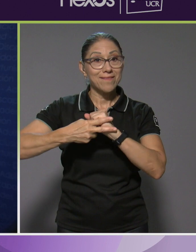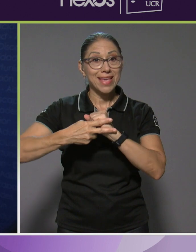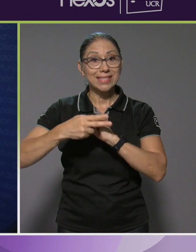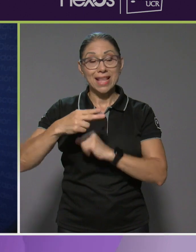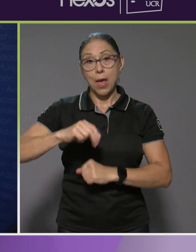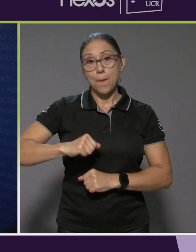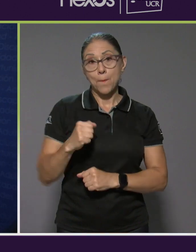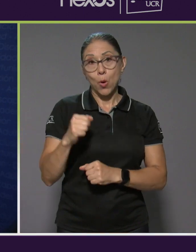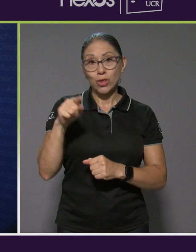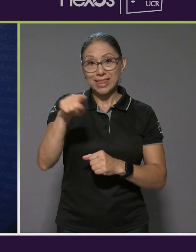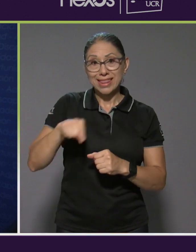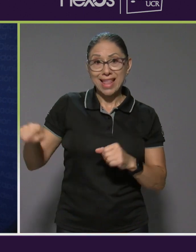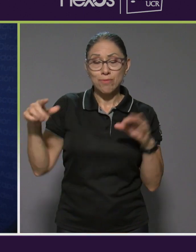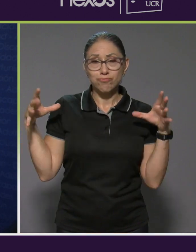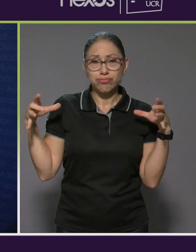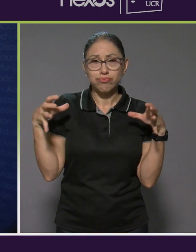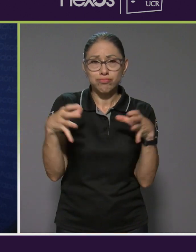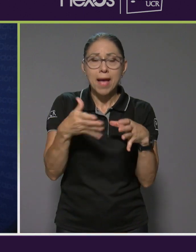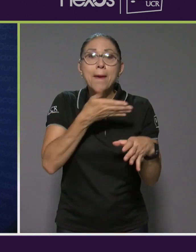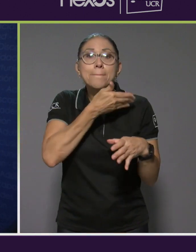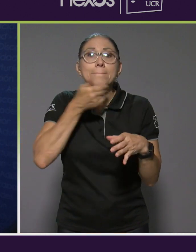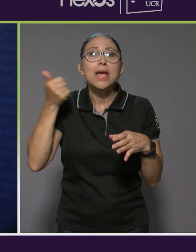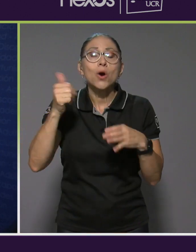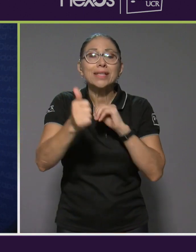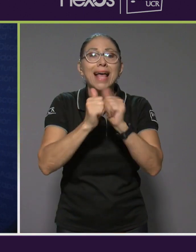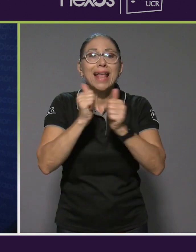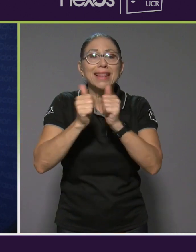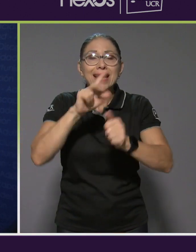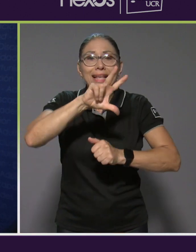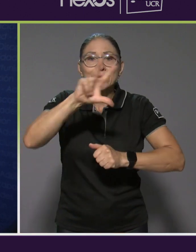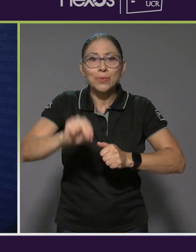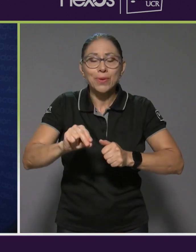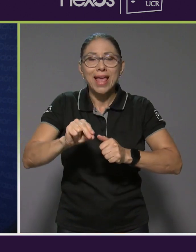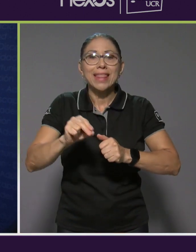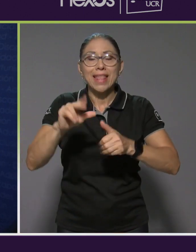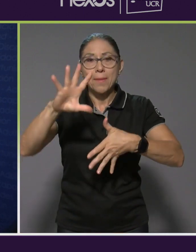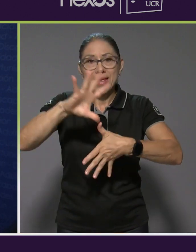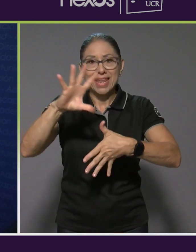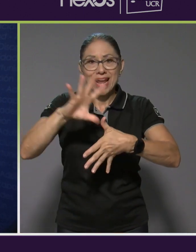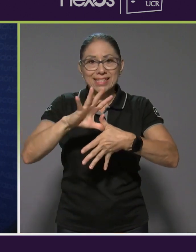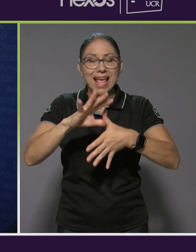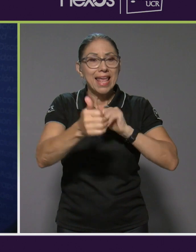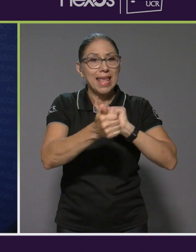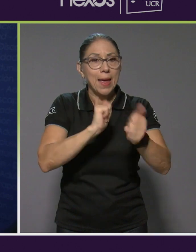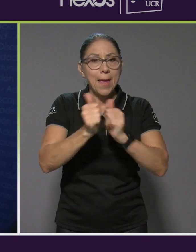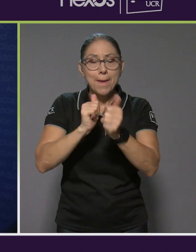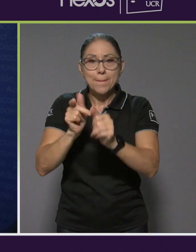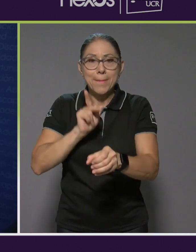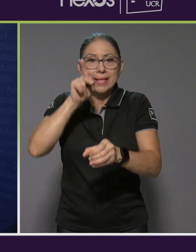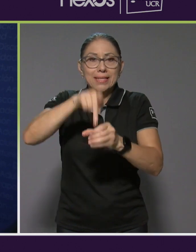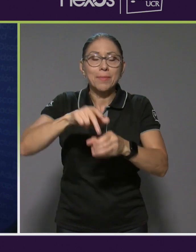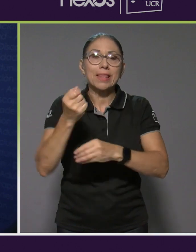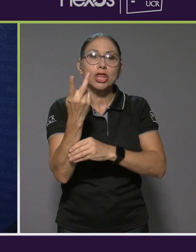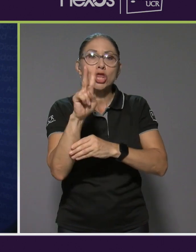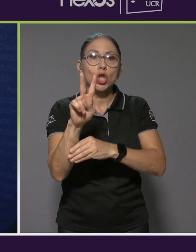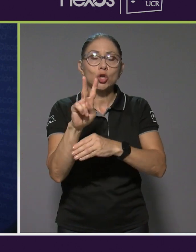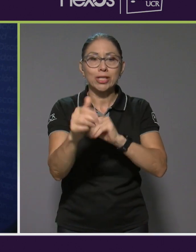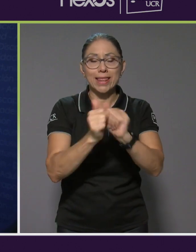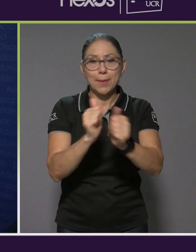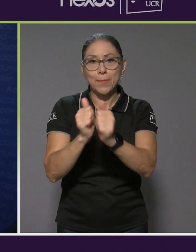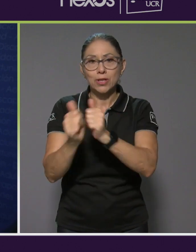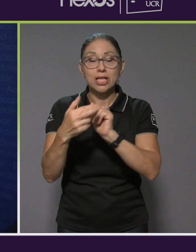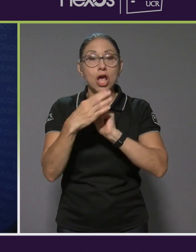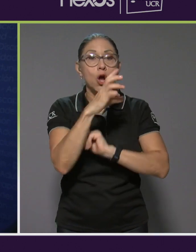albergará a los mejores paratletos juveniles de América que disputarán medallas en 12 disciplinas distintas. Costa Rica tendrá